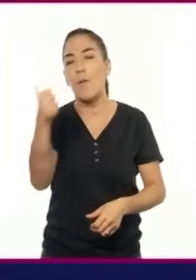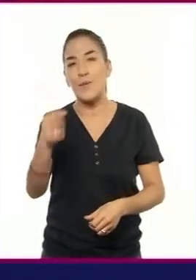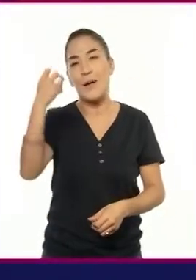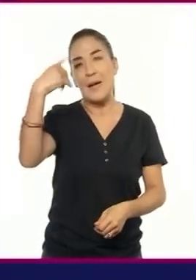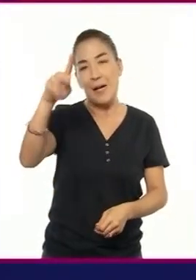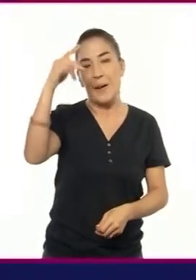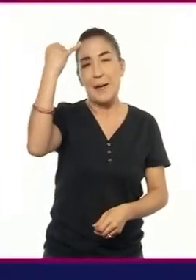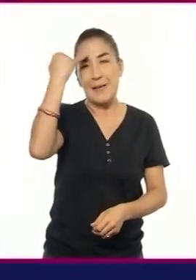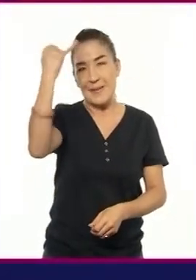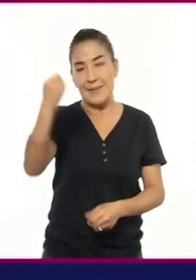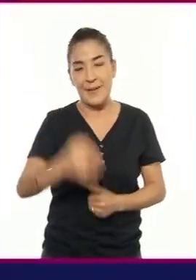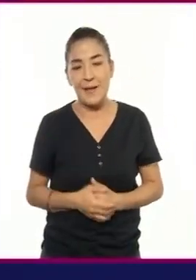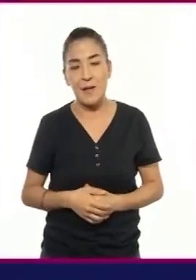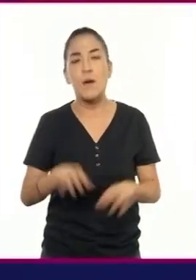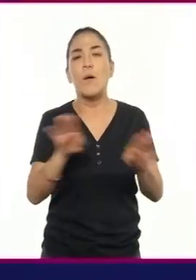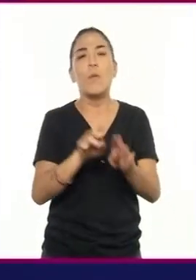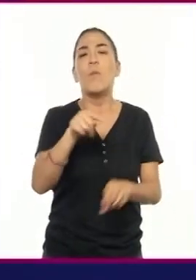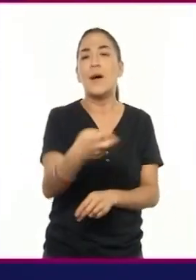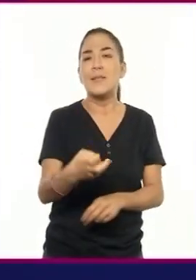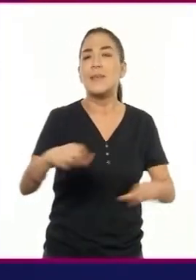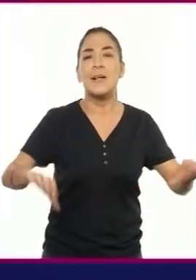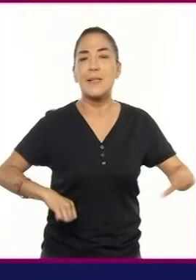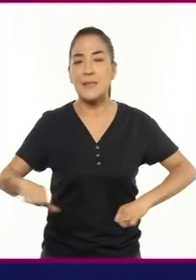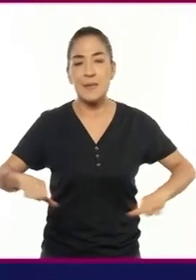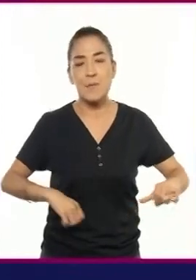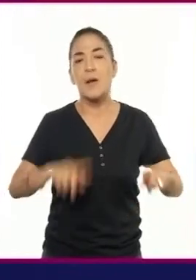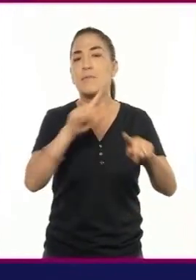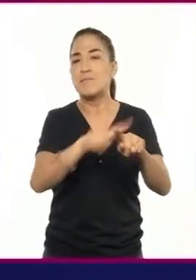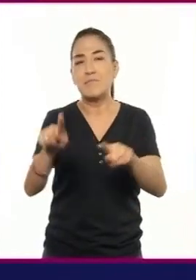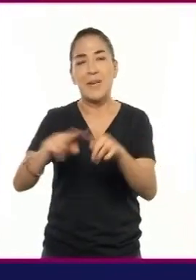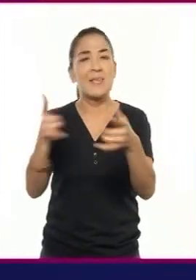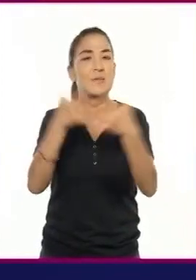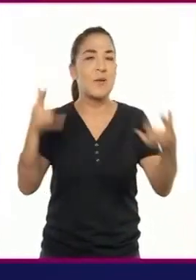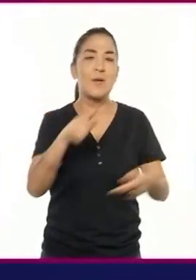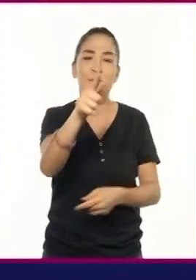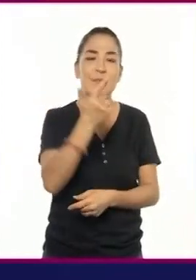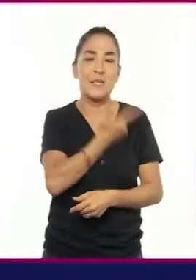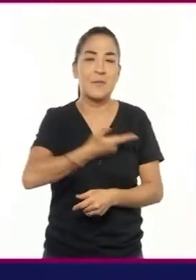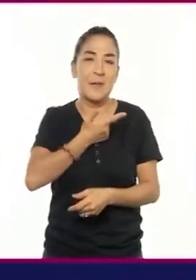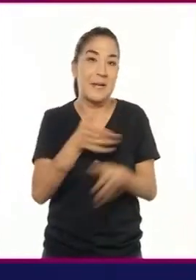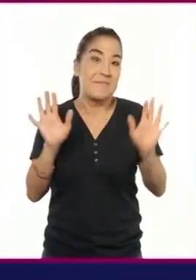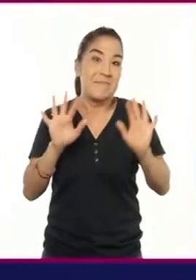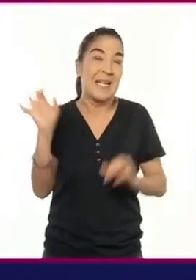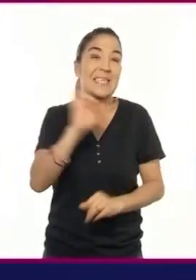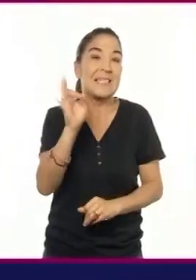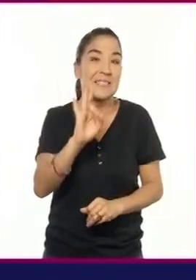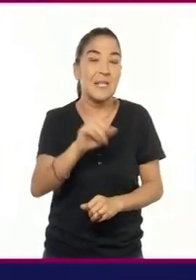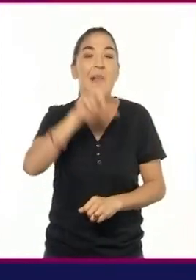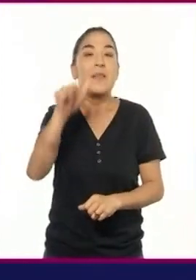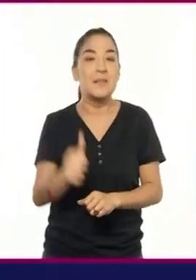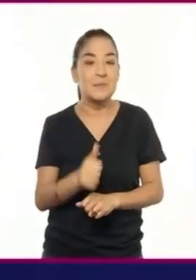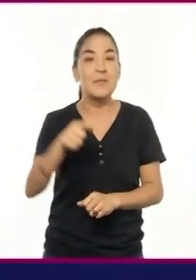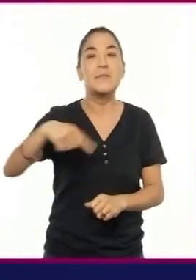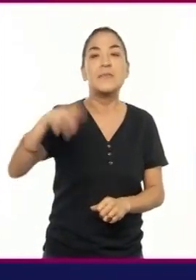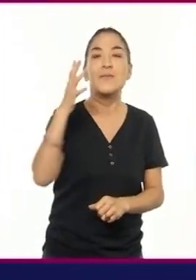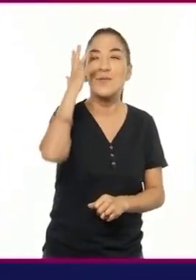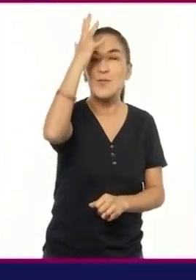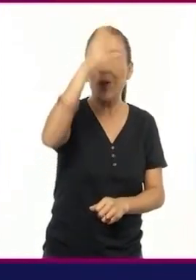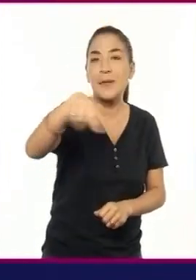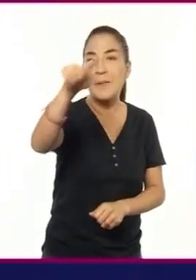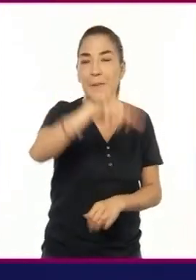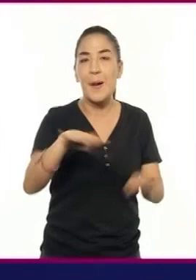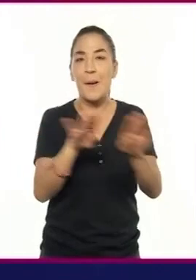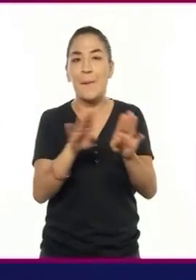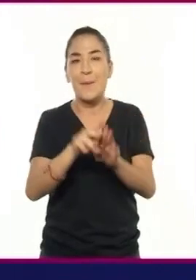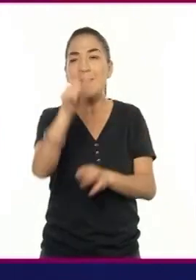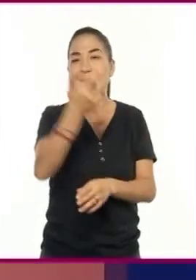ejercicio les servirá para adaptar cualquier historia que les agrade. Y quién sabe, quizá nazcan los guionistas y escritores de